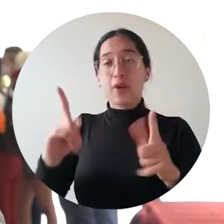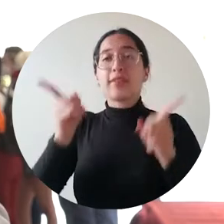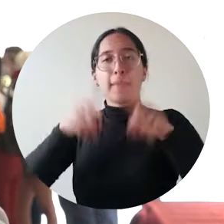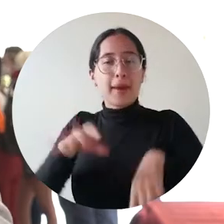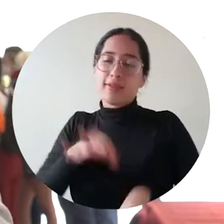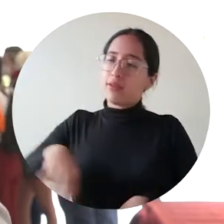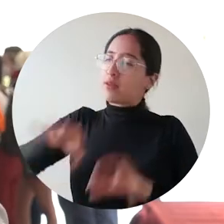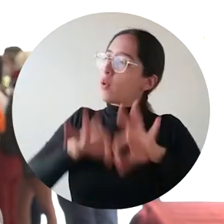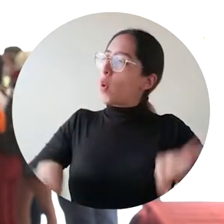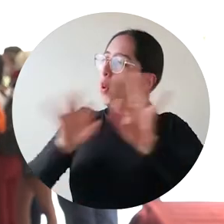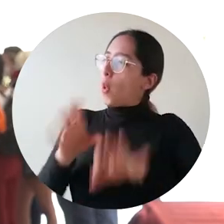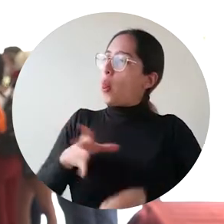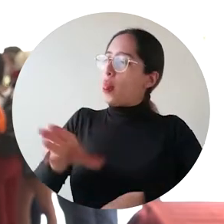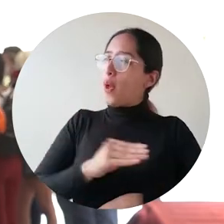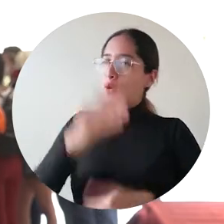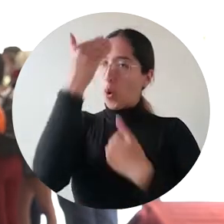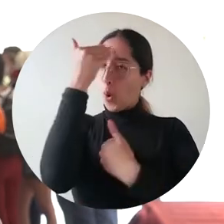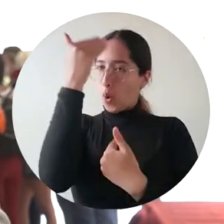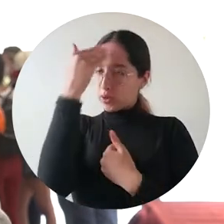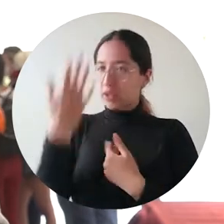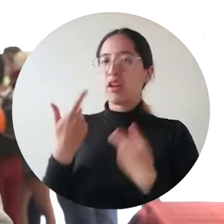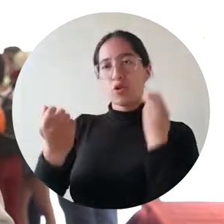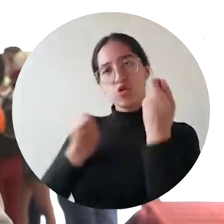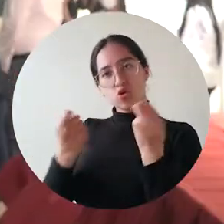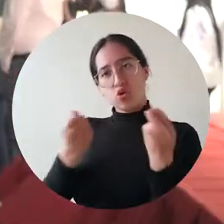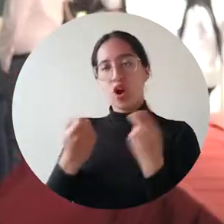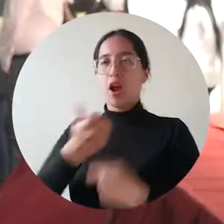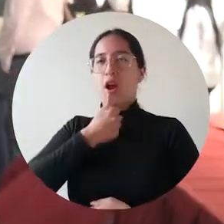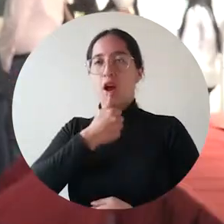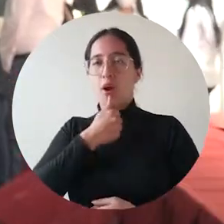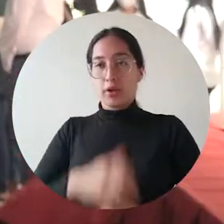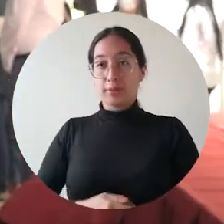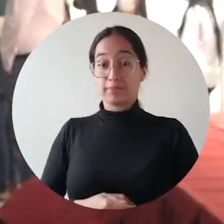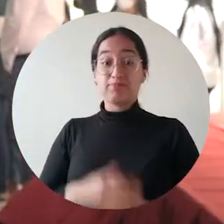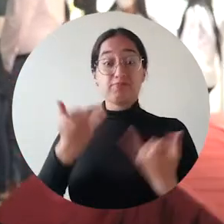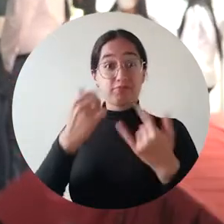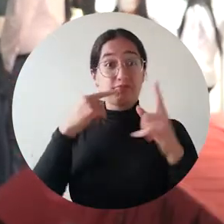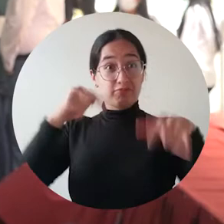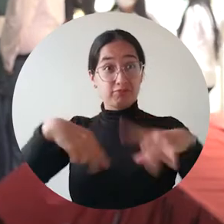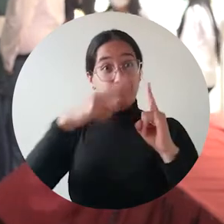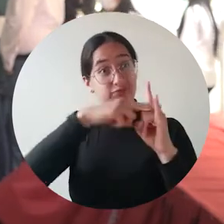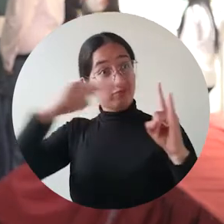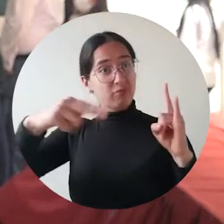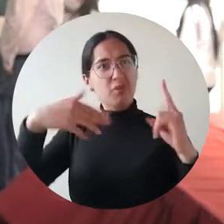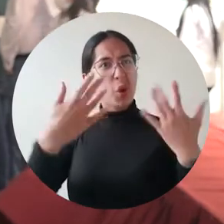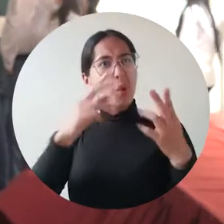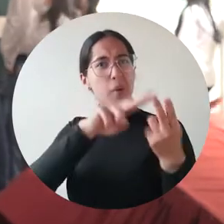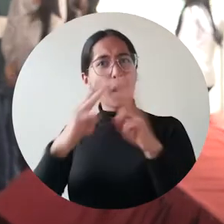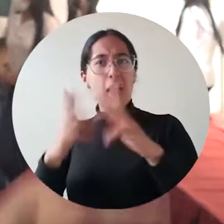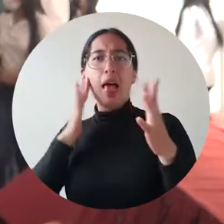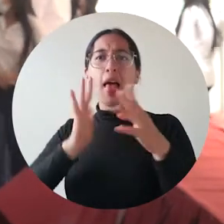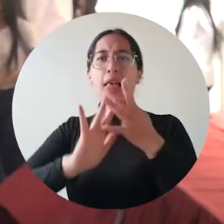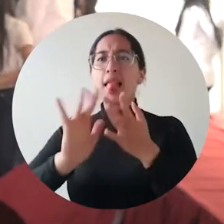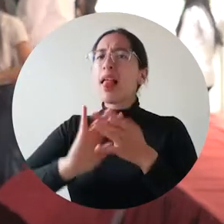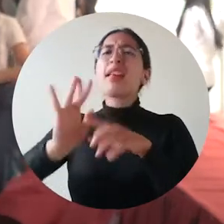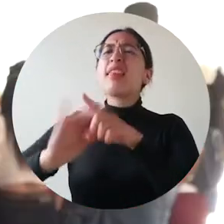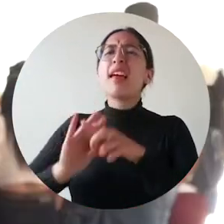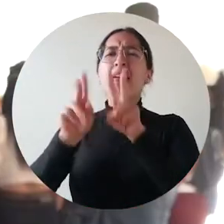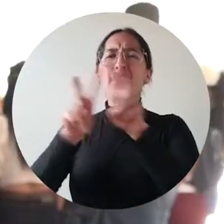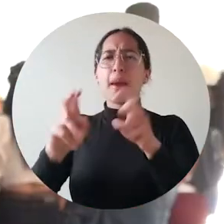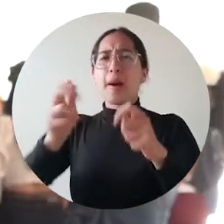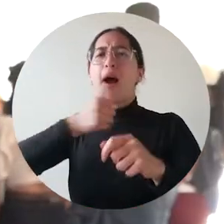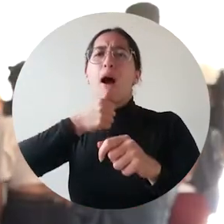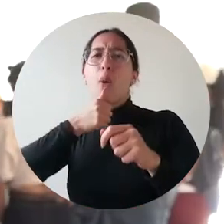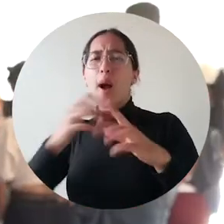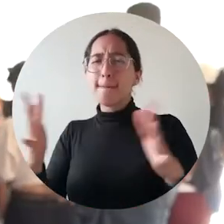tomemos esa conciencia que requerimos de tener un uso adecuado del recurso. Mostrarles qué viene haciendo la institución a nivel de agua subterránea, a nivel de agua potable